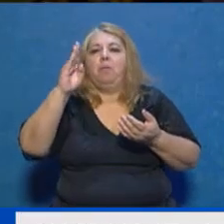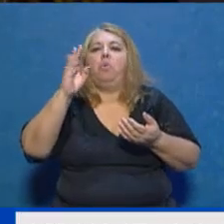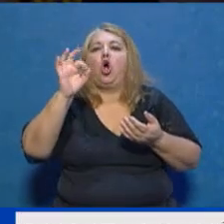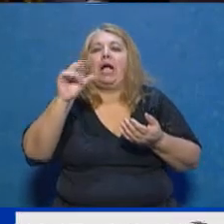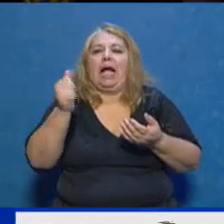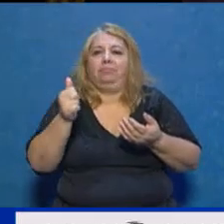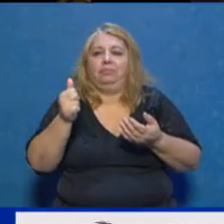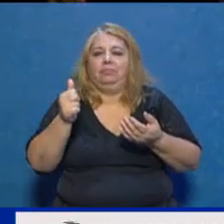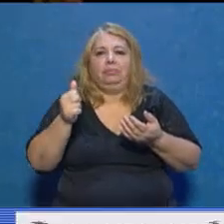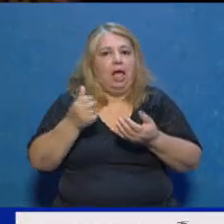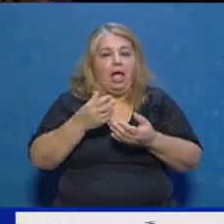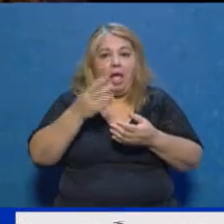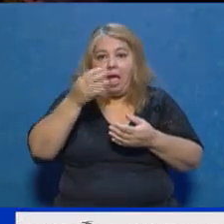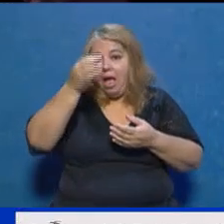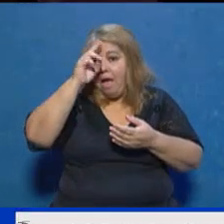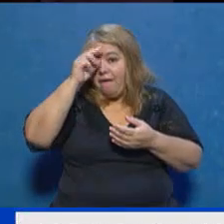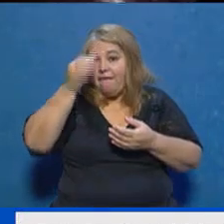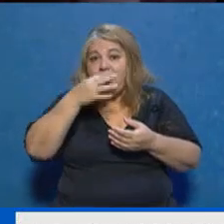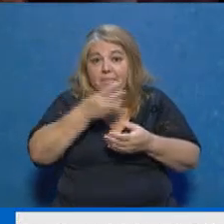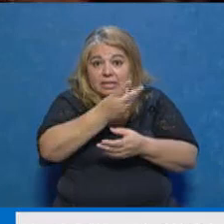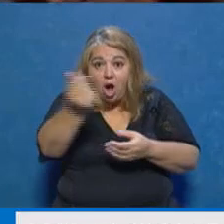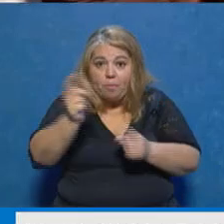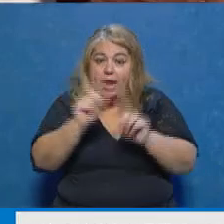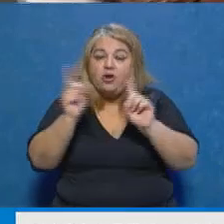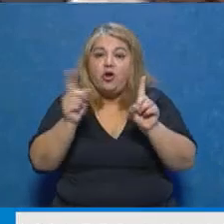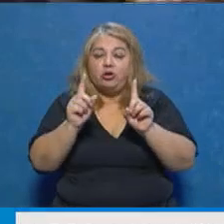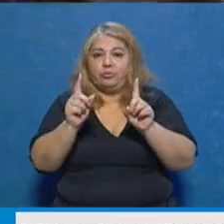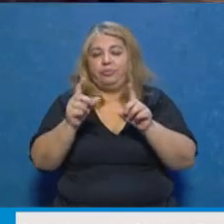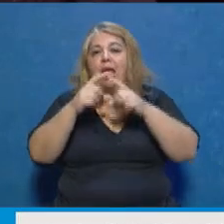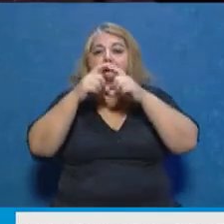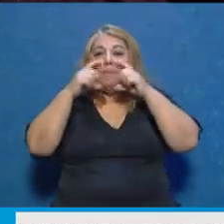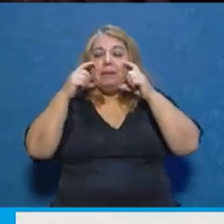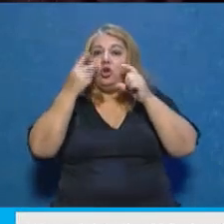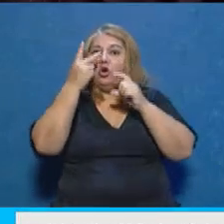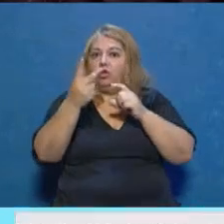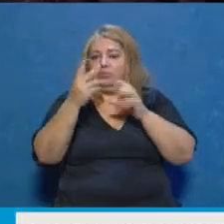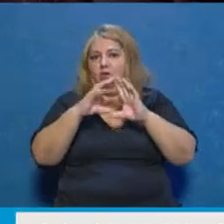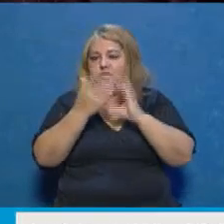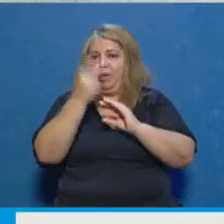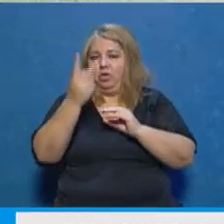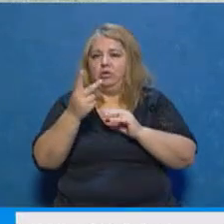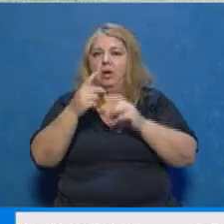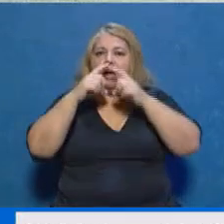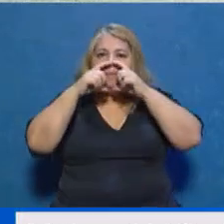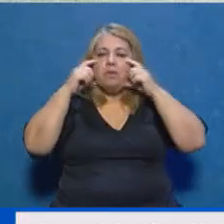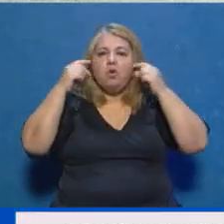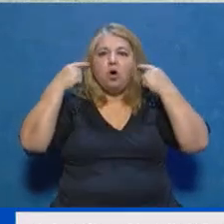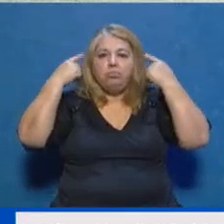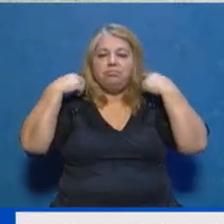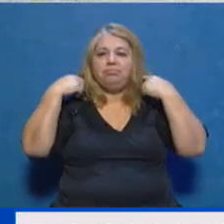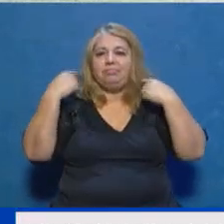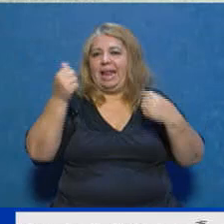compra en las farmacias. Dentro de los barbijos hay dos formas, uno que es lo que llamamos barbijo quirúrgico o